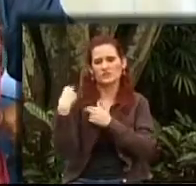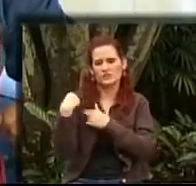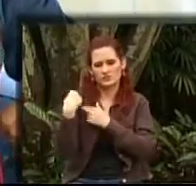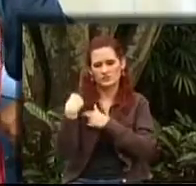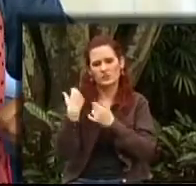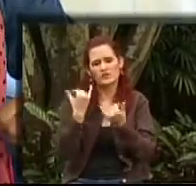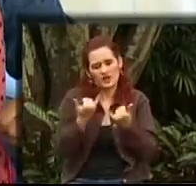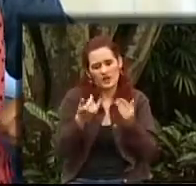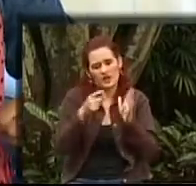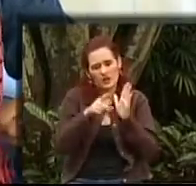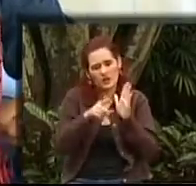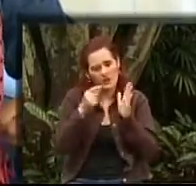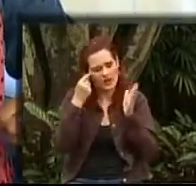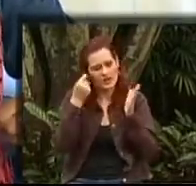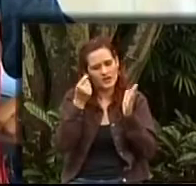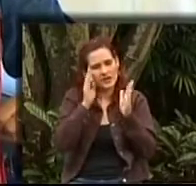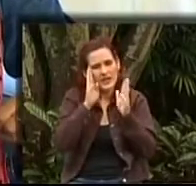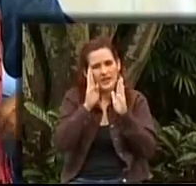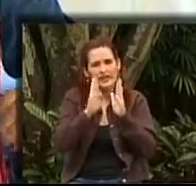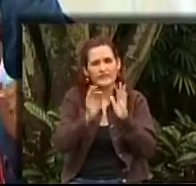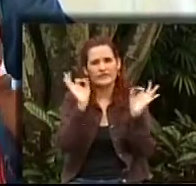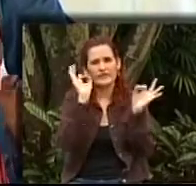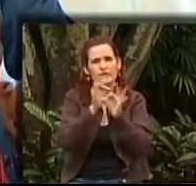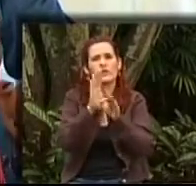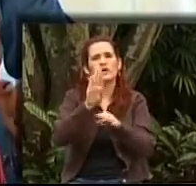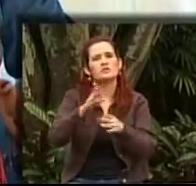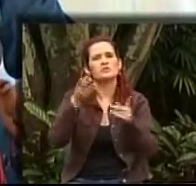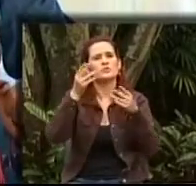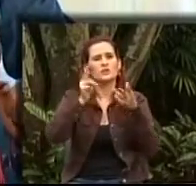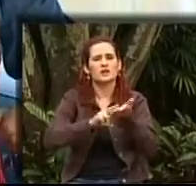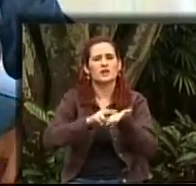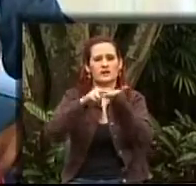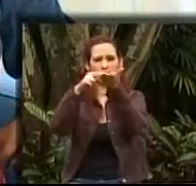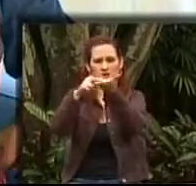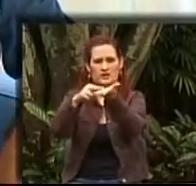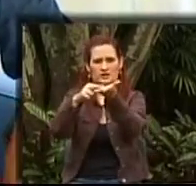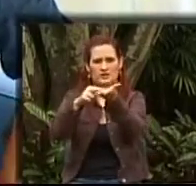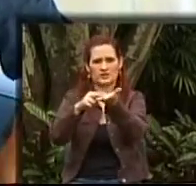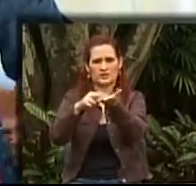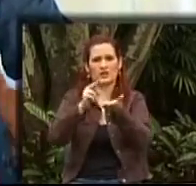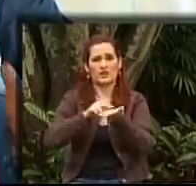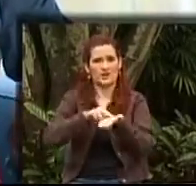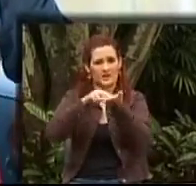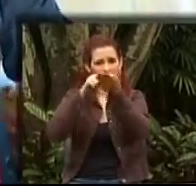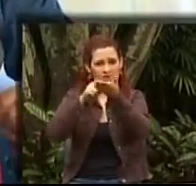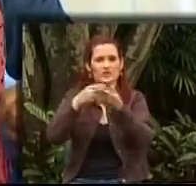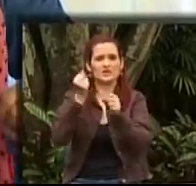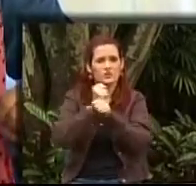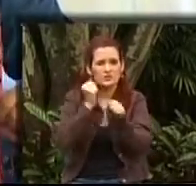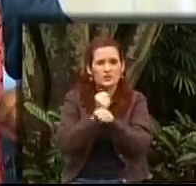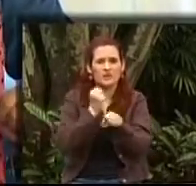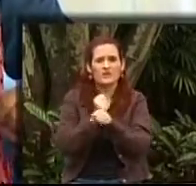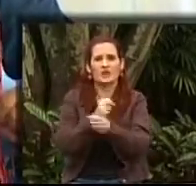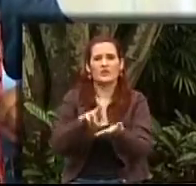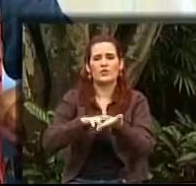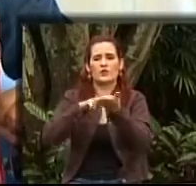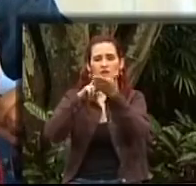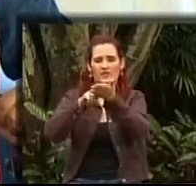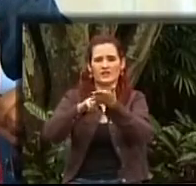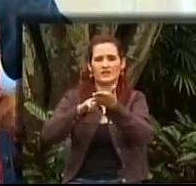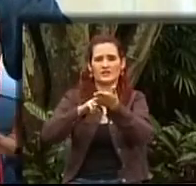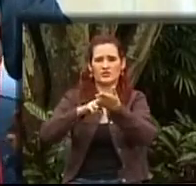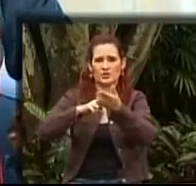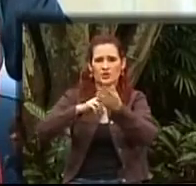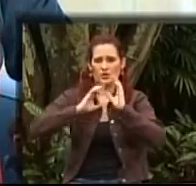una de las actividades y realizamos actividades de rehabilitación funcional, ocupacional. Tenemos el